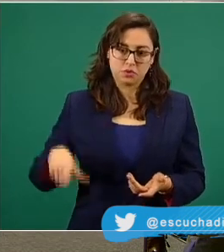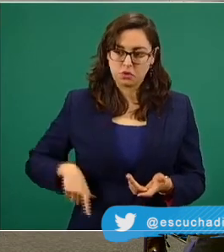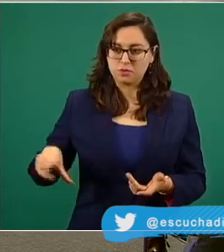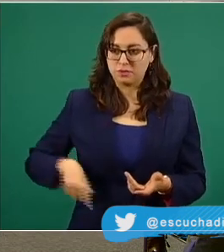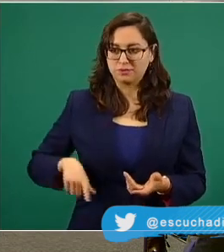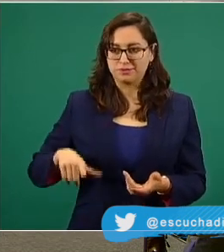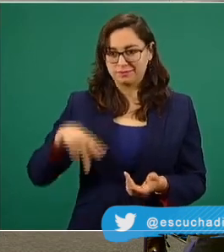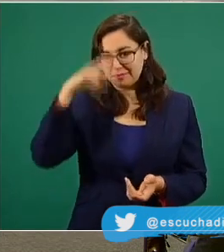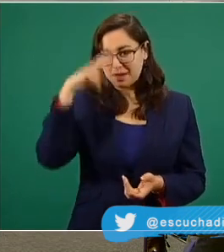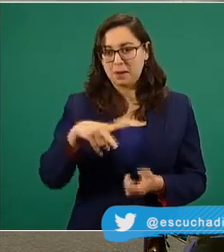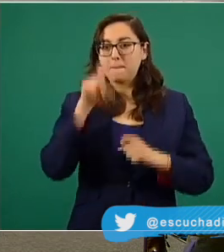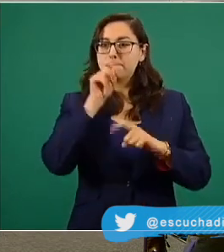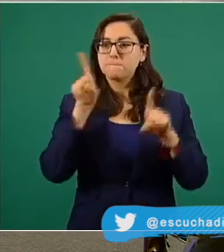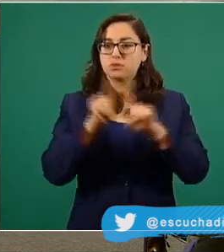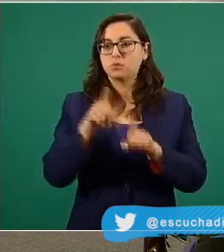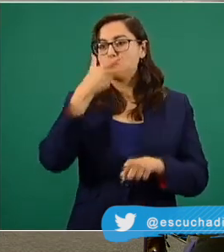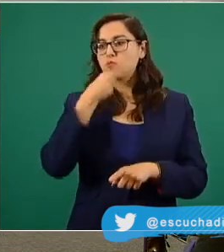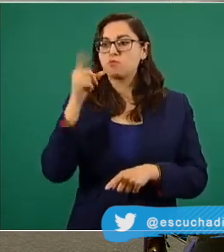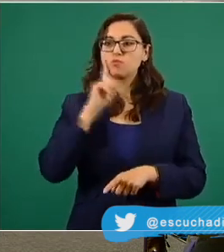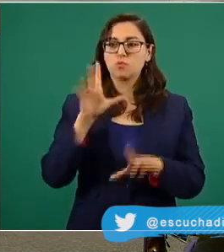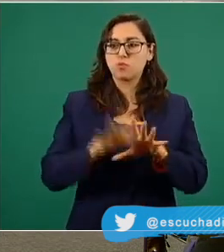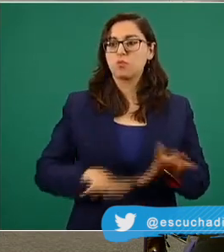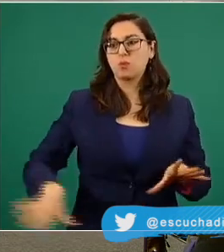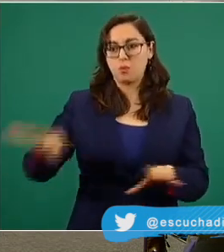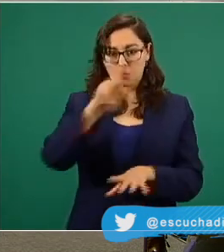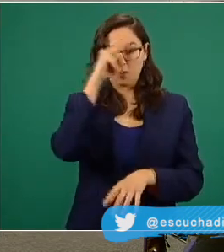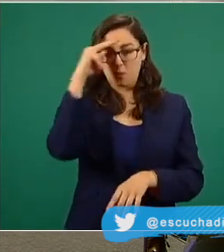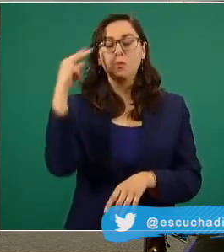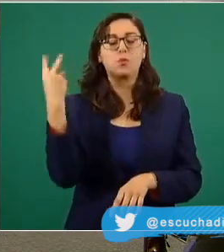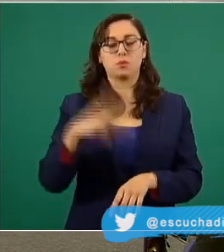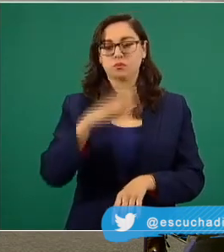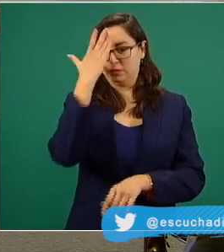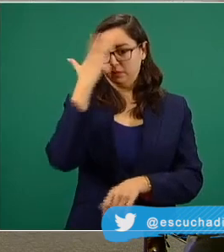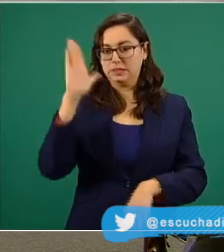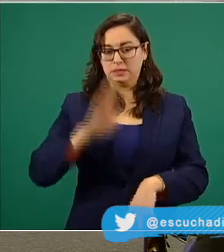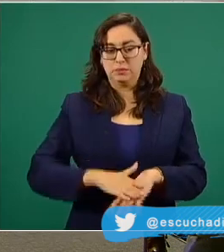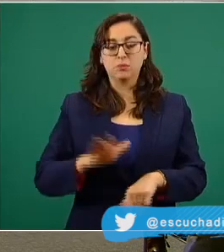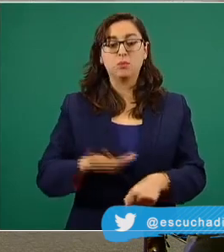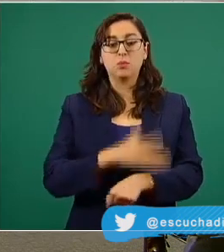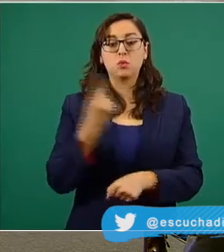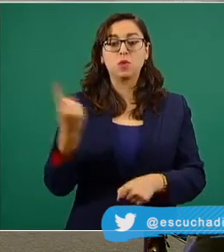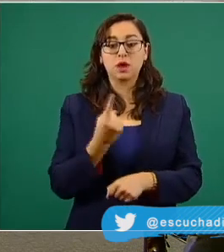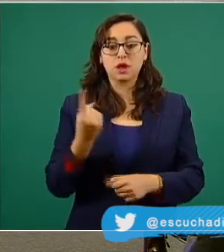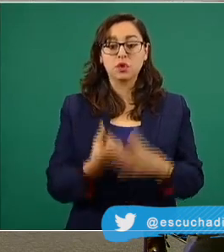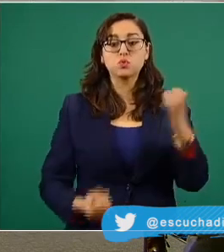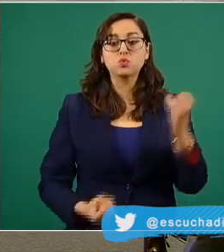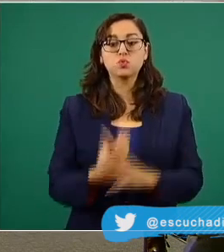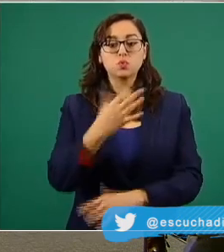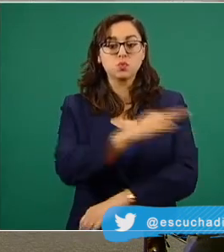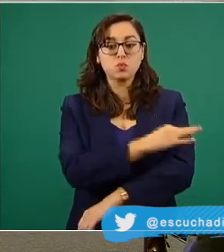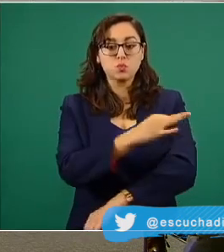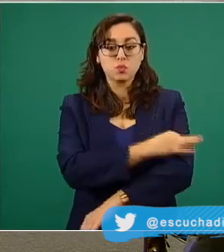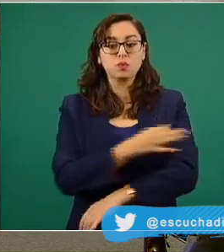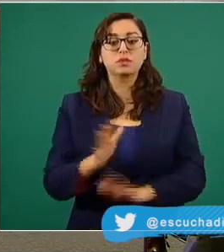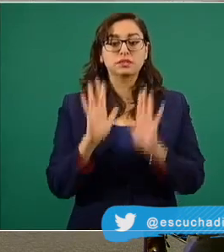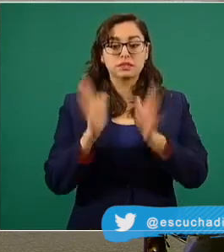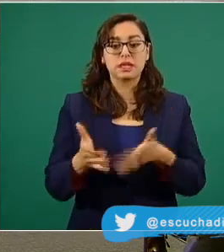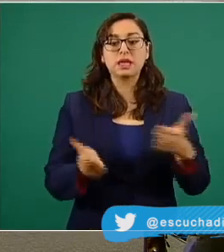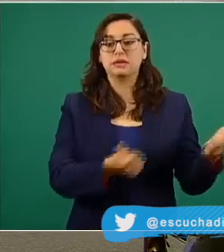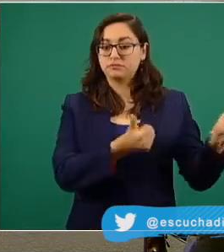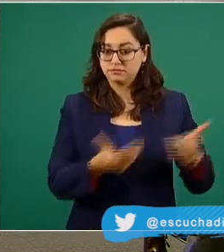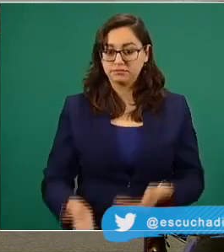mexicanos. Como ya sabemos, recibimos un nuevo cargamento de vacuna que habrá de ser distribuido y